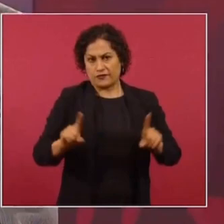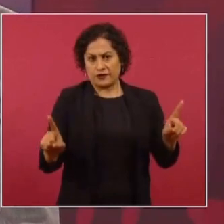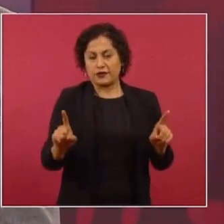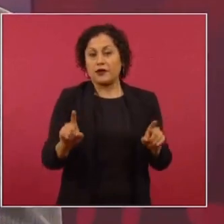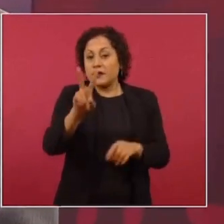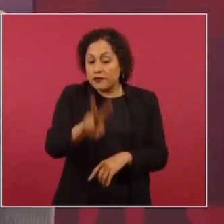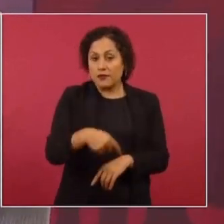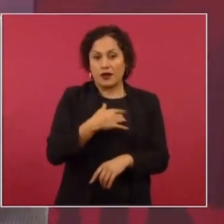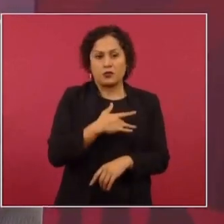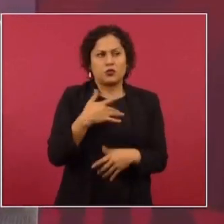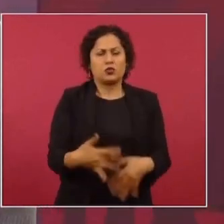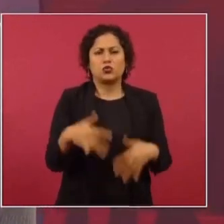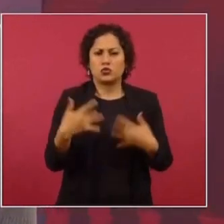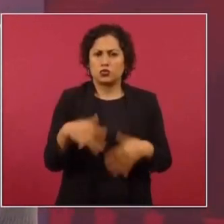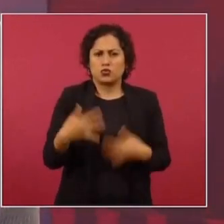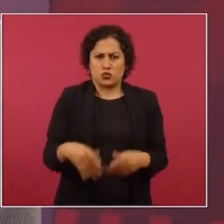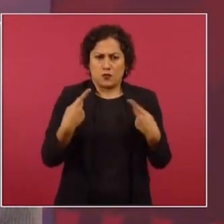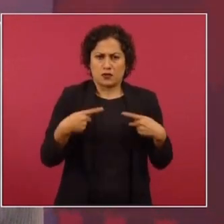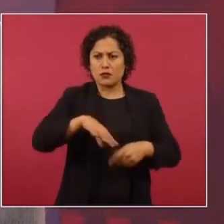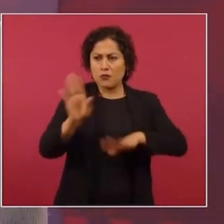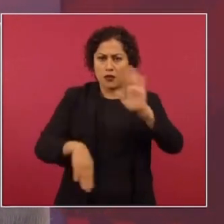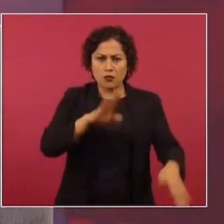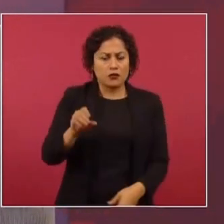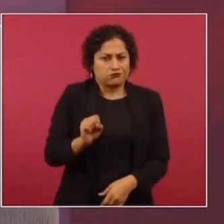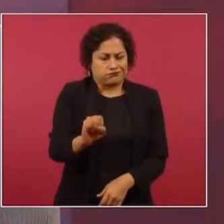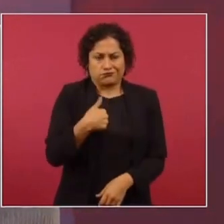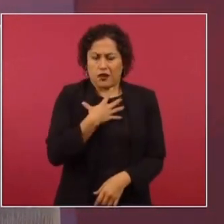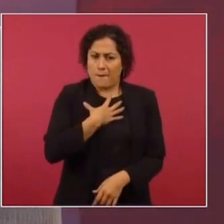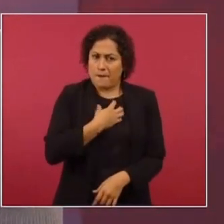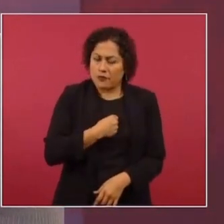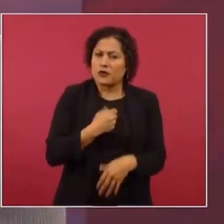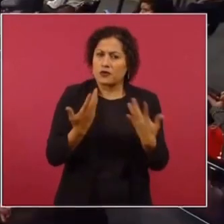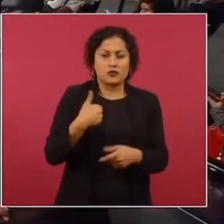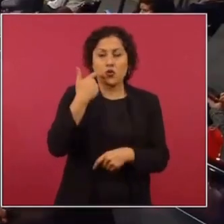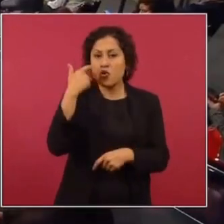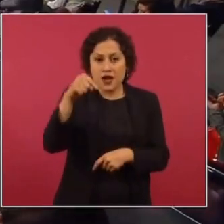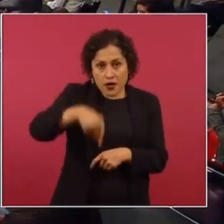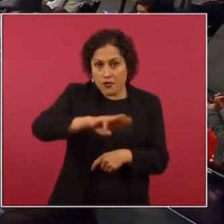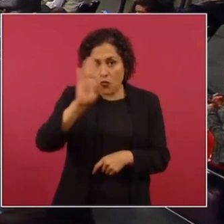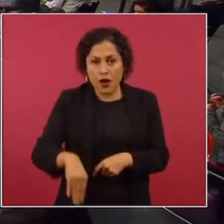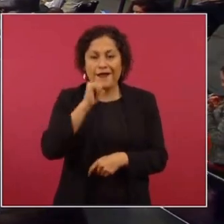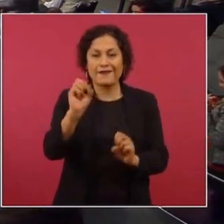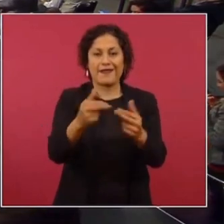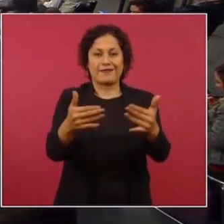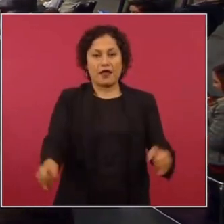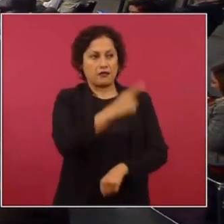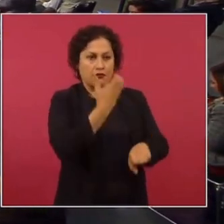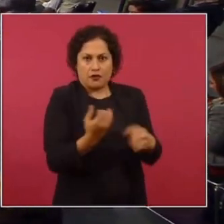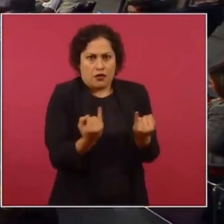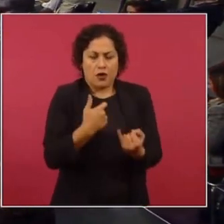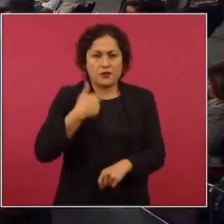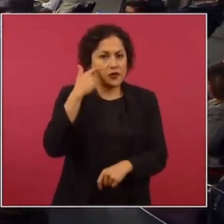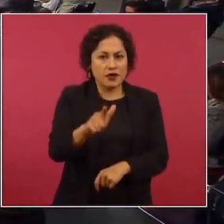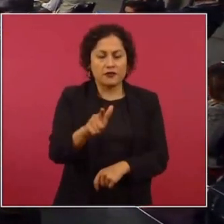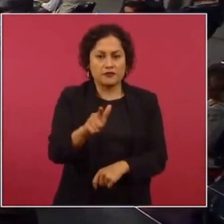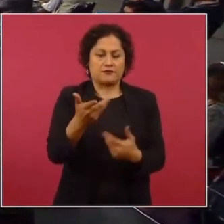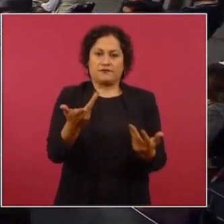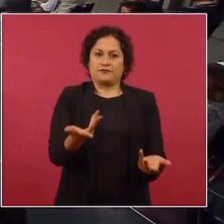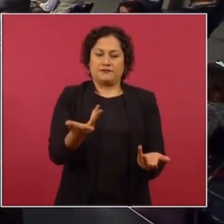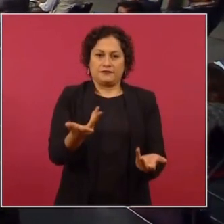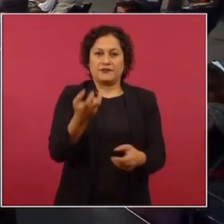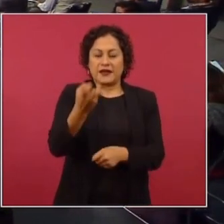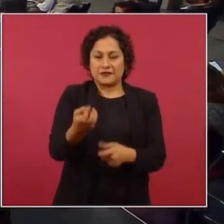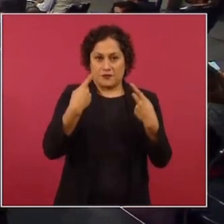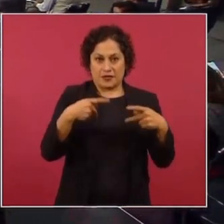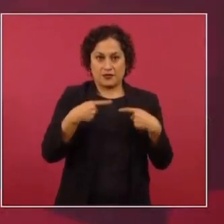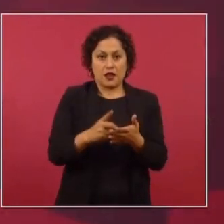que la gente pierda la vida, no quiero que nadie fallezca, ni en México ni en Estados Unidos, y menos por el exceso